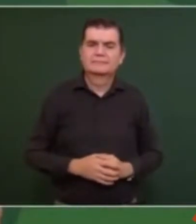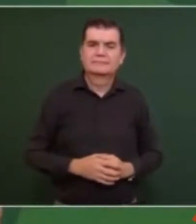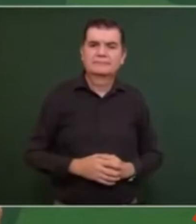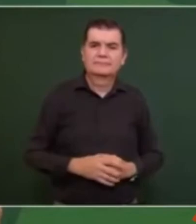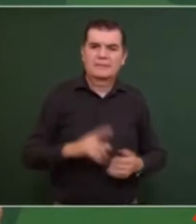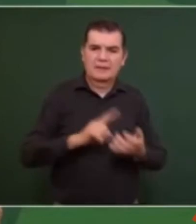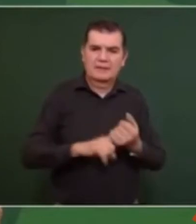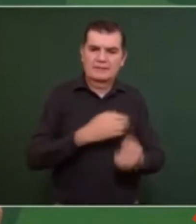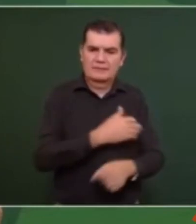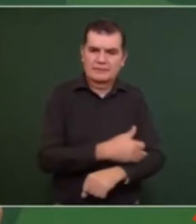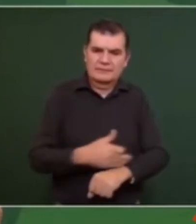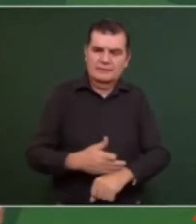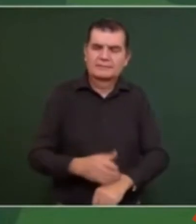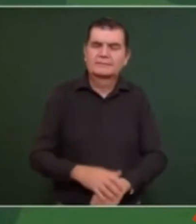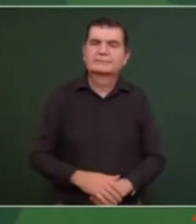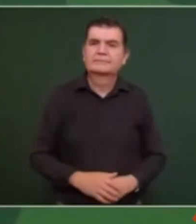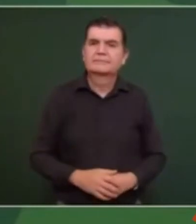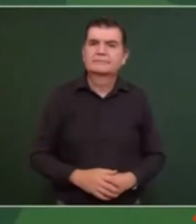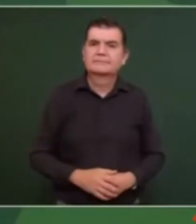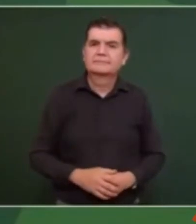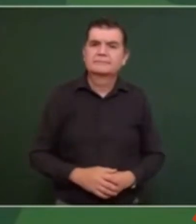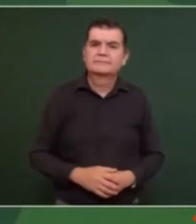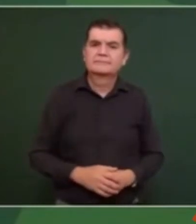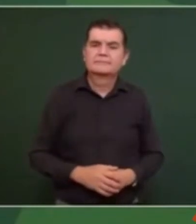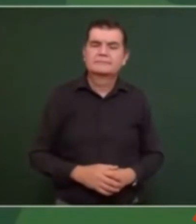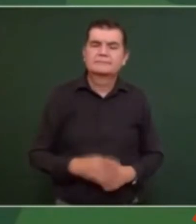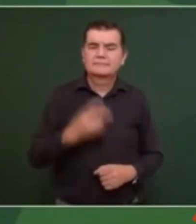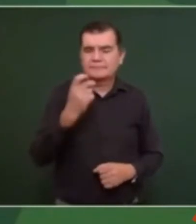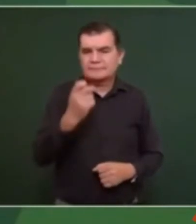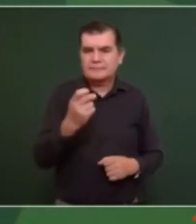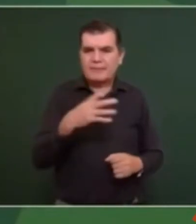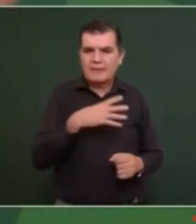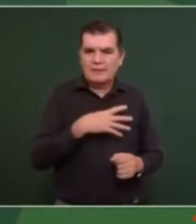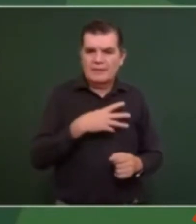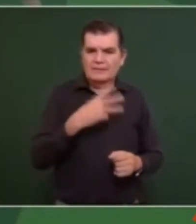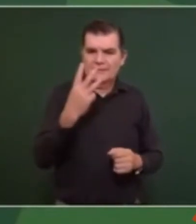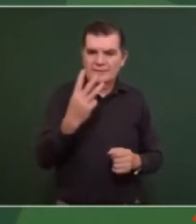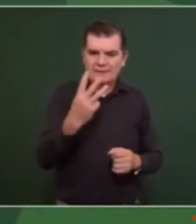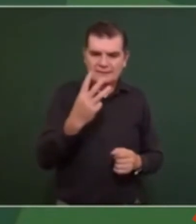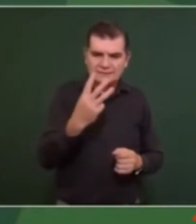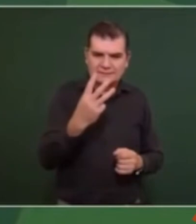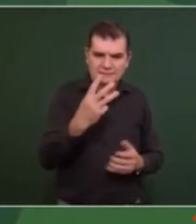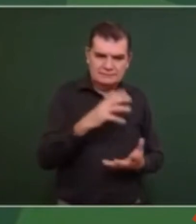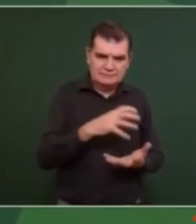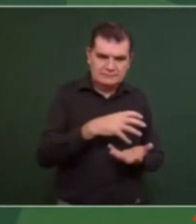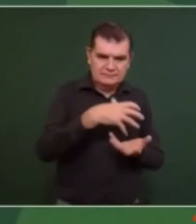familia? Entonces, se van a hacer tres entregas